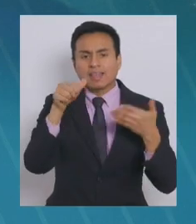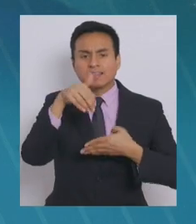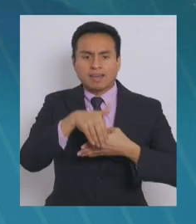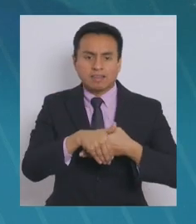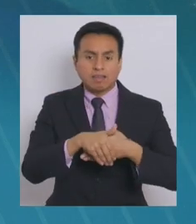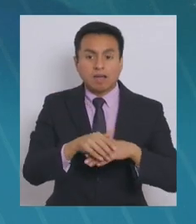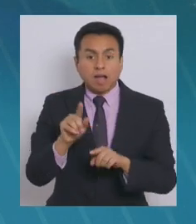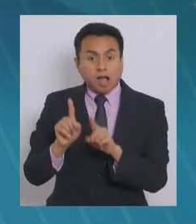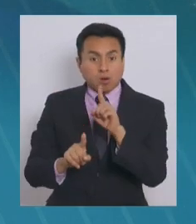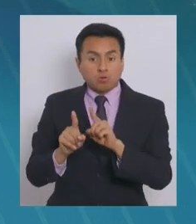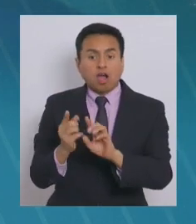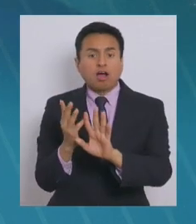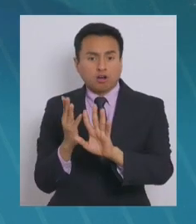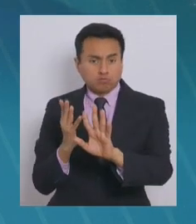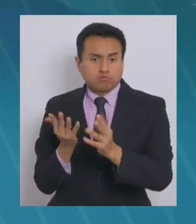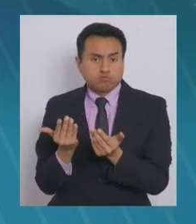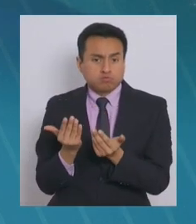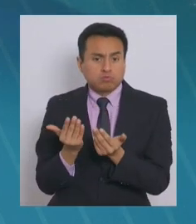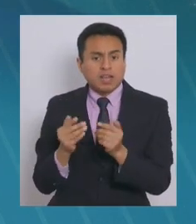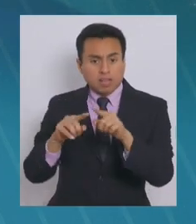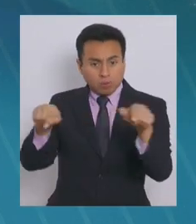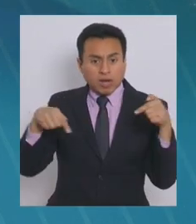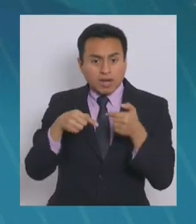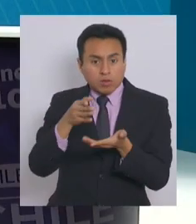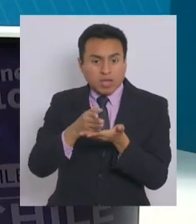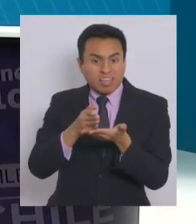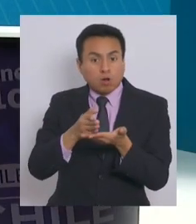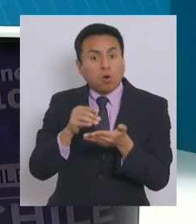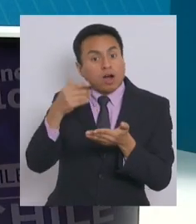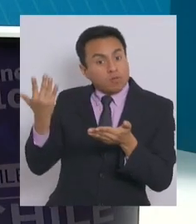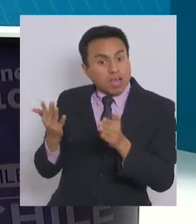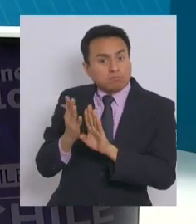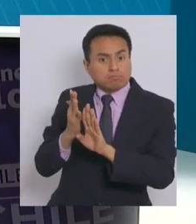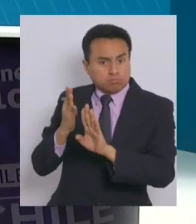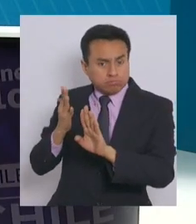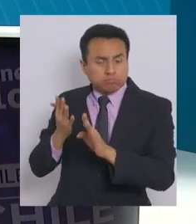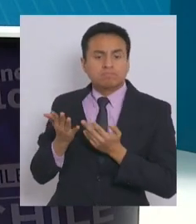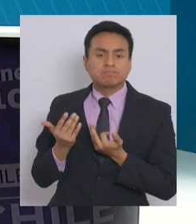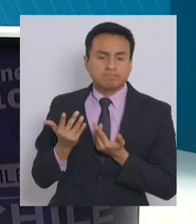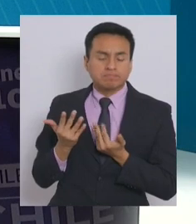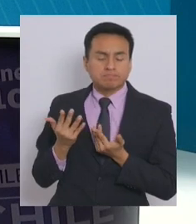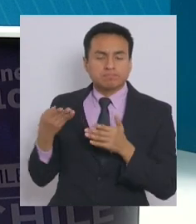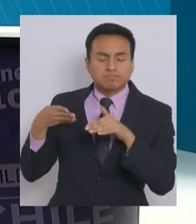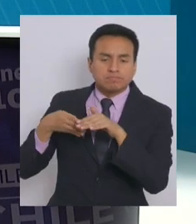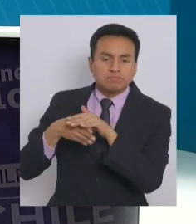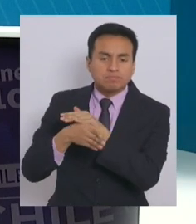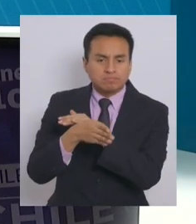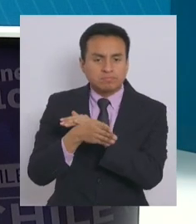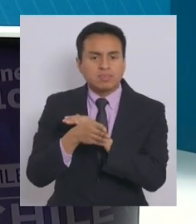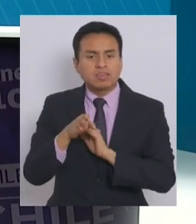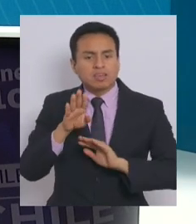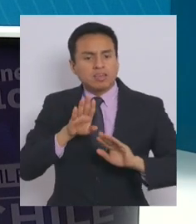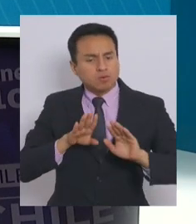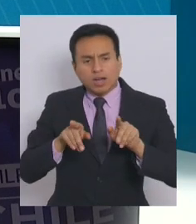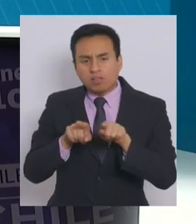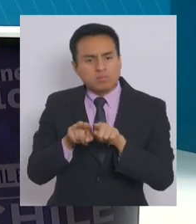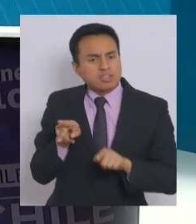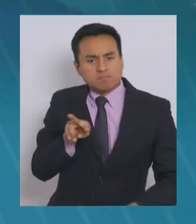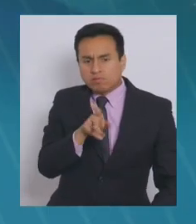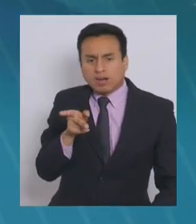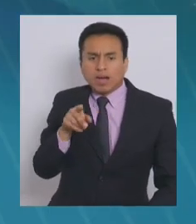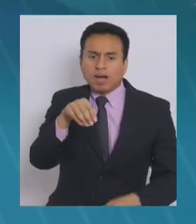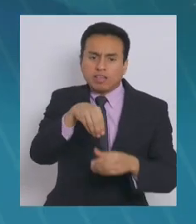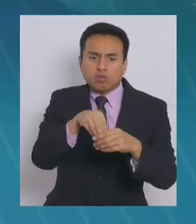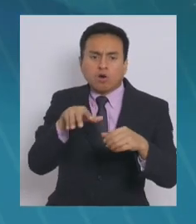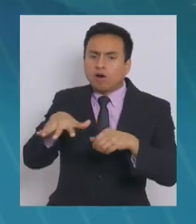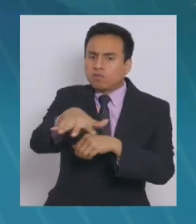salvo que hayan personas que estén esperando, ya sea dentro del local de votación o haciendo las filas, dada al recuerdo sanitario, por fuera. Da exactamente lo mismo. Eso implica